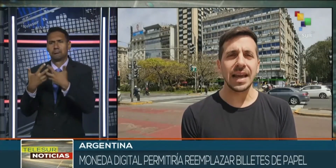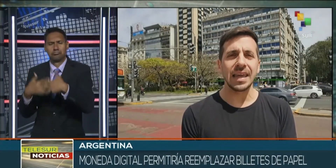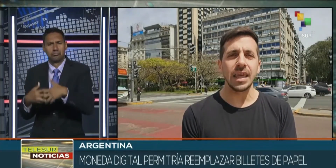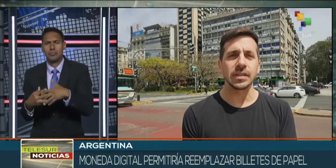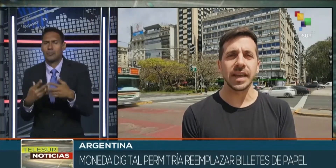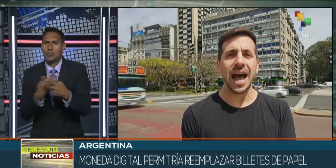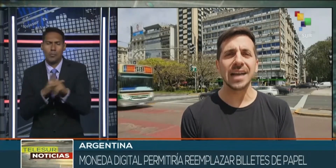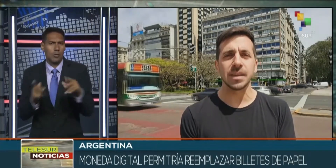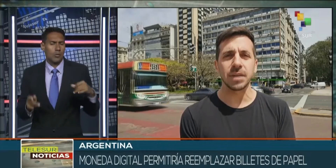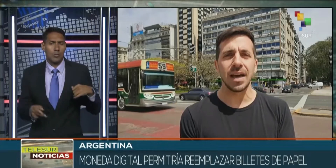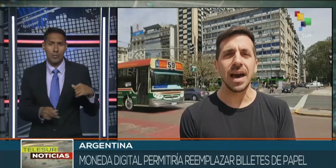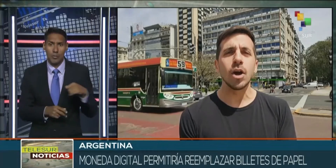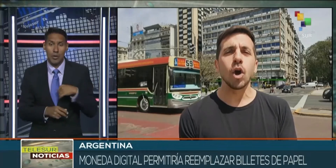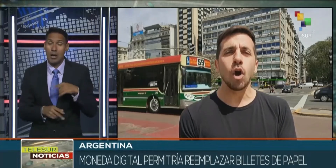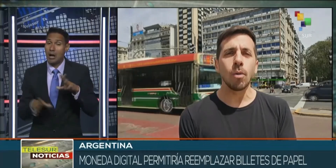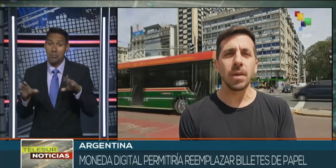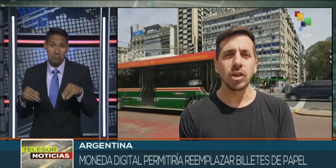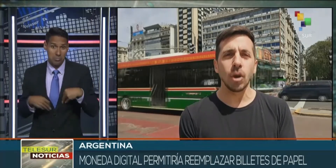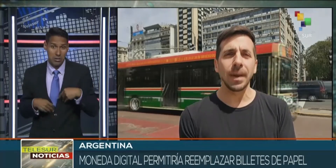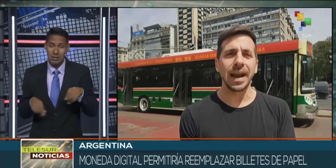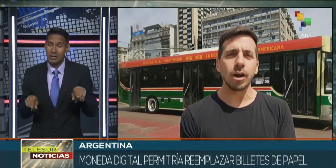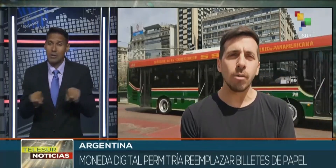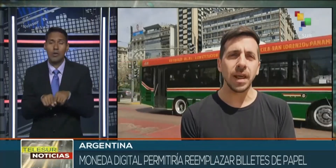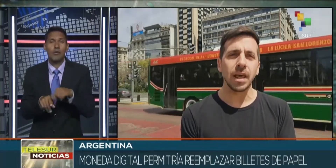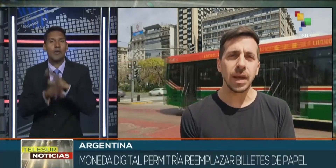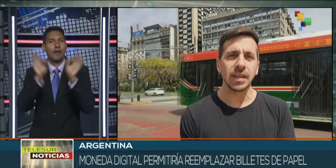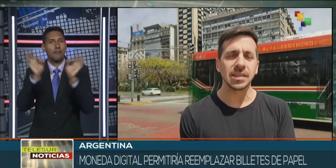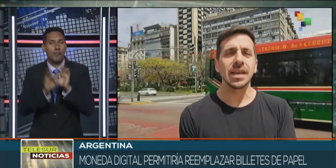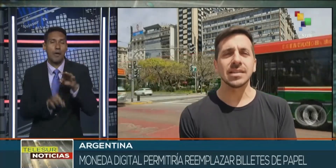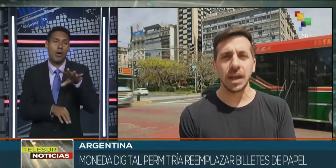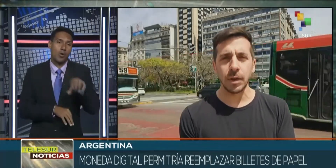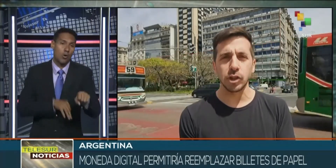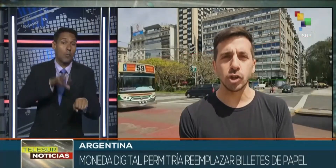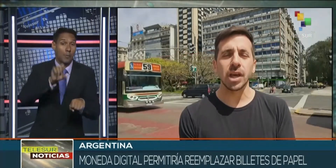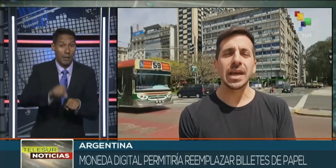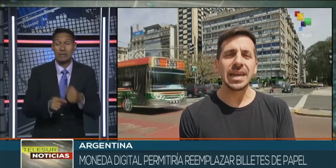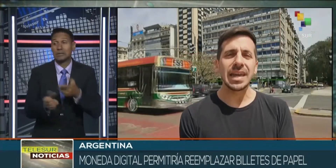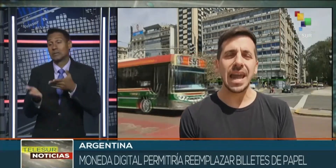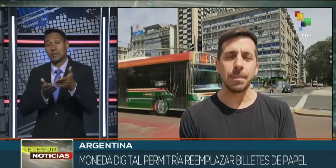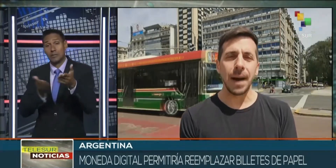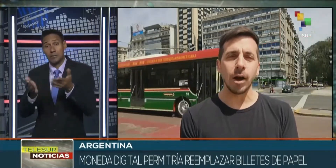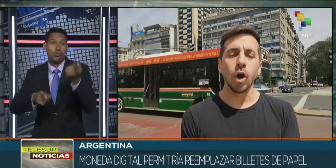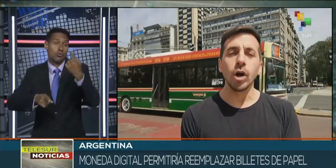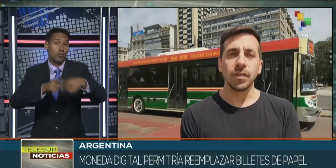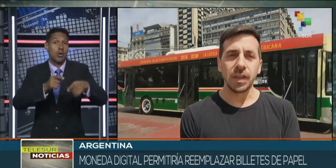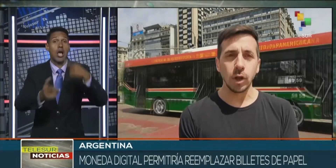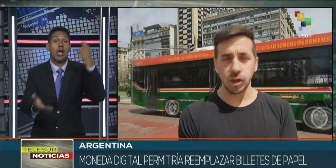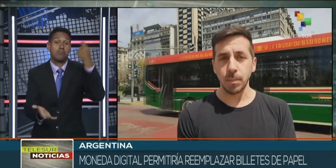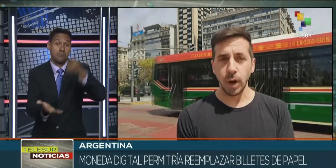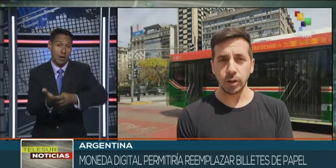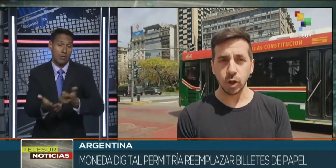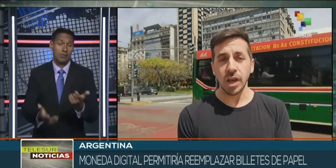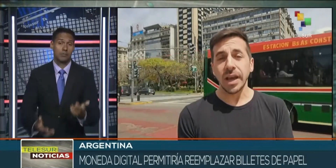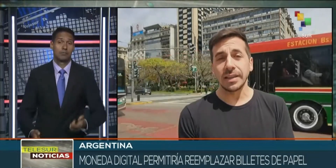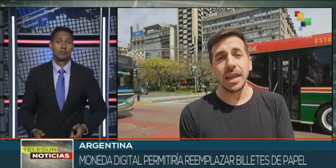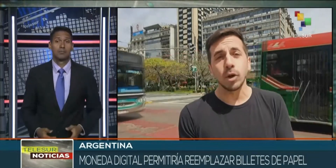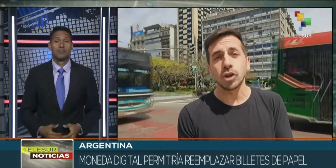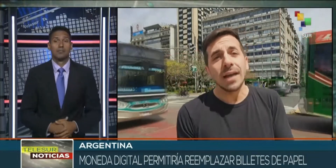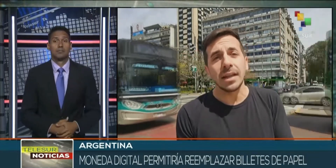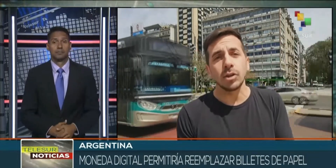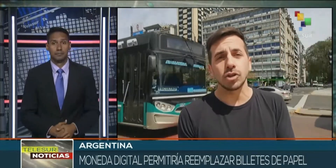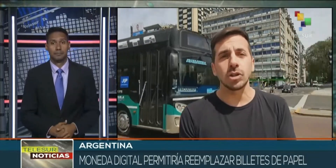significaría que debe ser aceptada como medio para la compra de bienes, servicios y el pago de los impuestos.